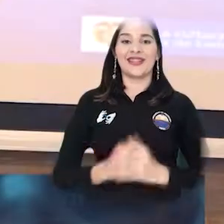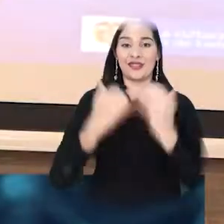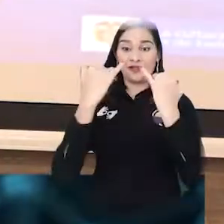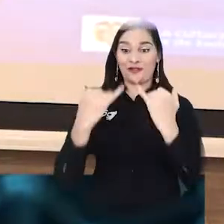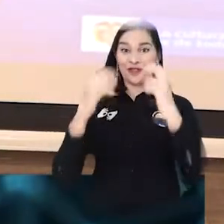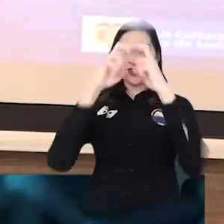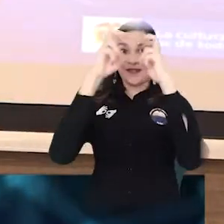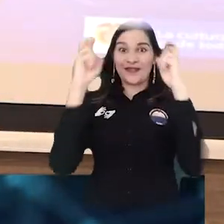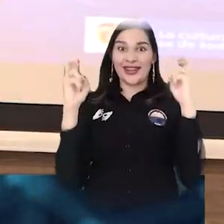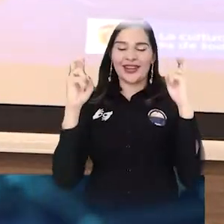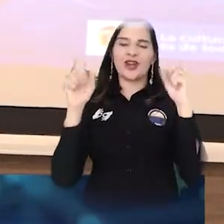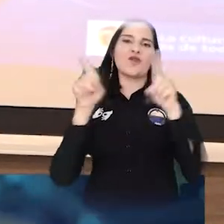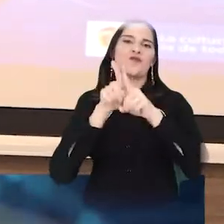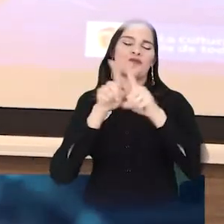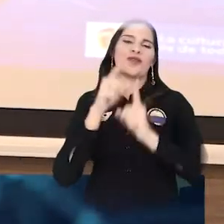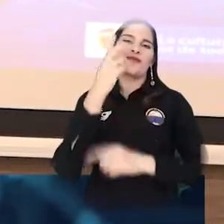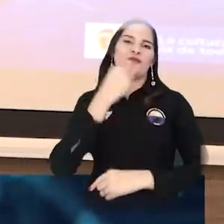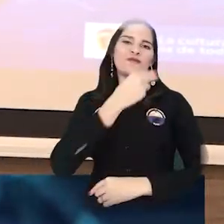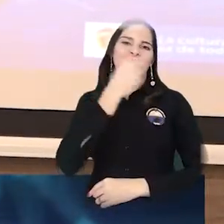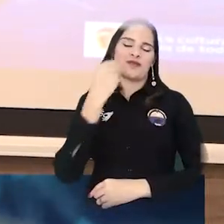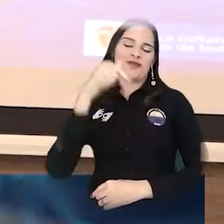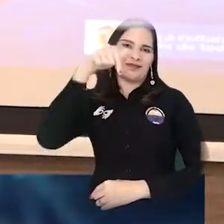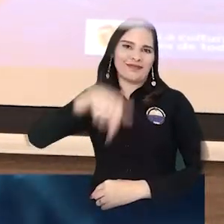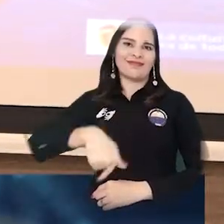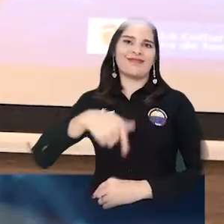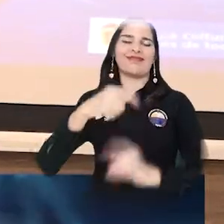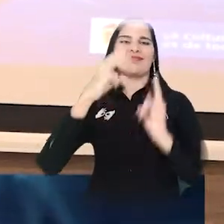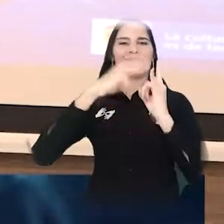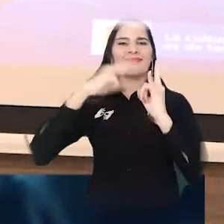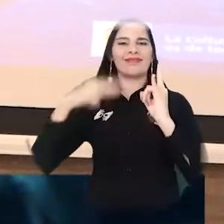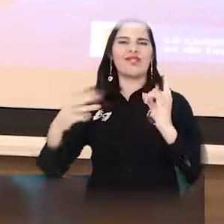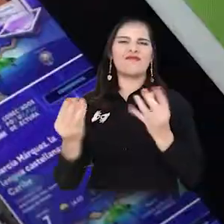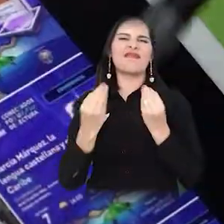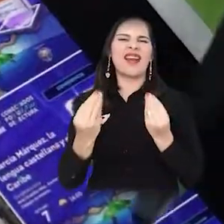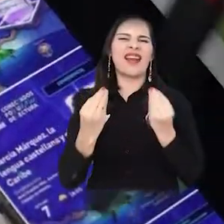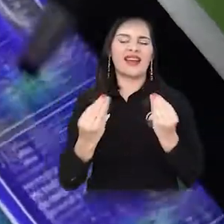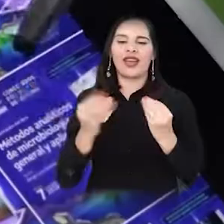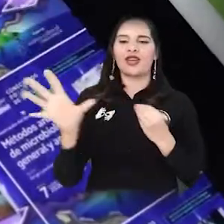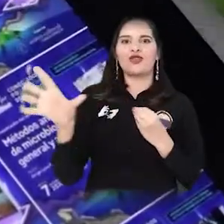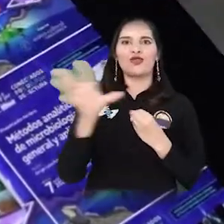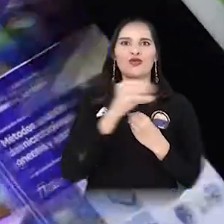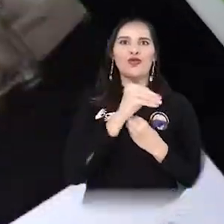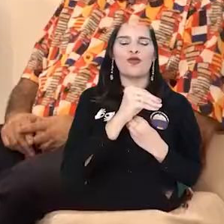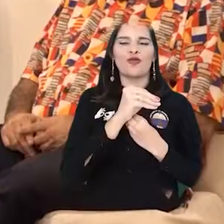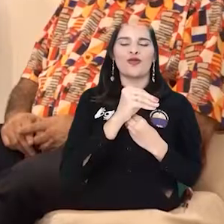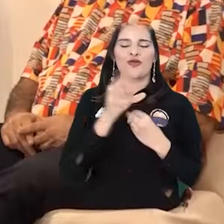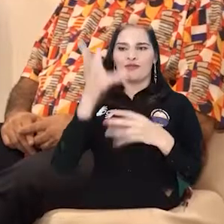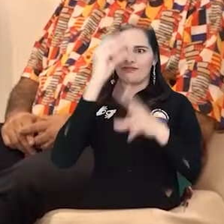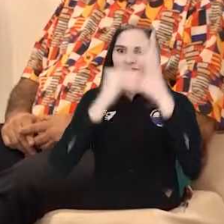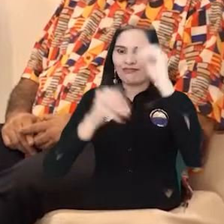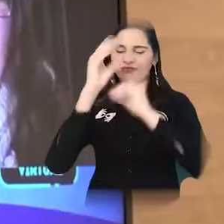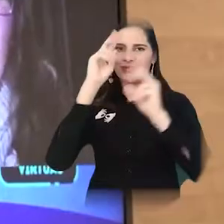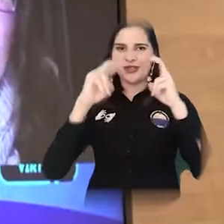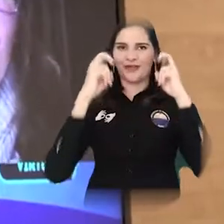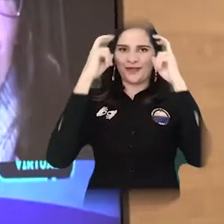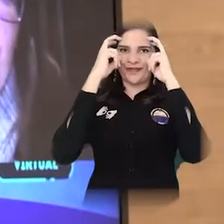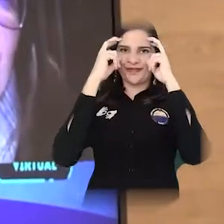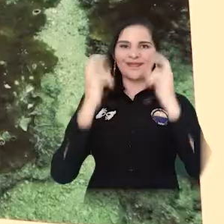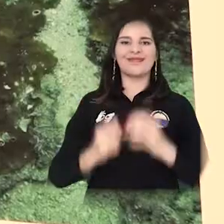Esta feria es parte de ese compromiso que tiene la Universidad por difundir y buscar nuevas formas de apropiar el conocimiento.